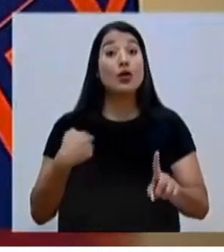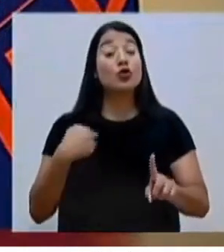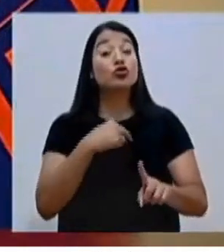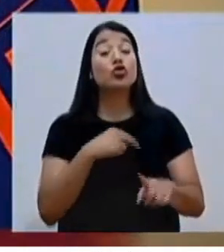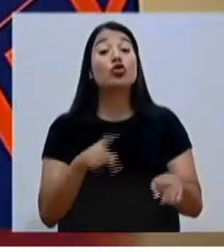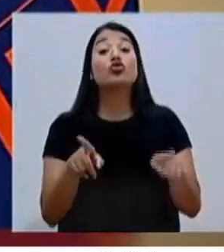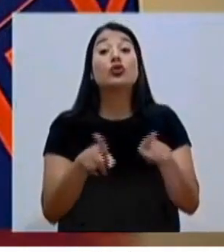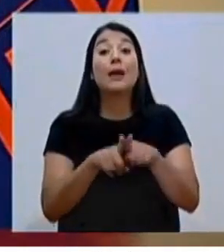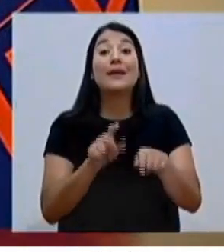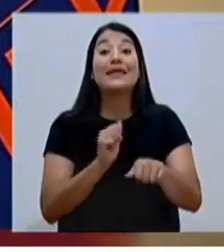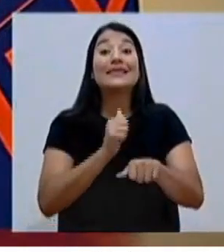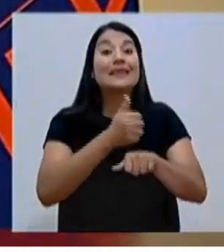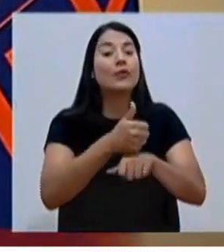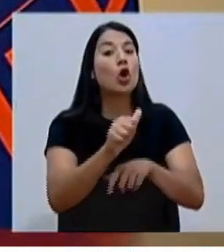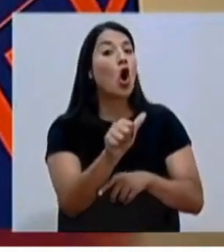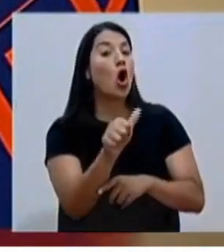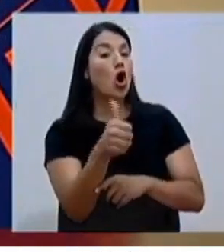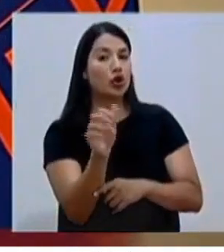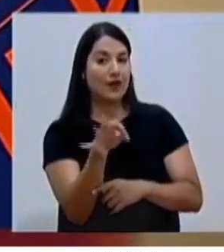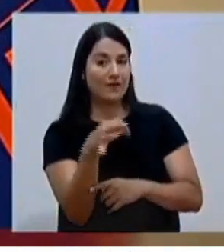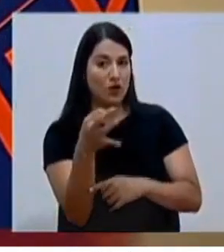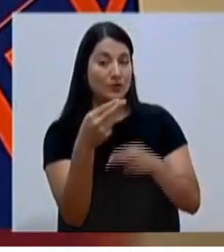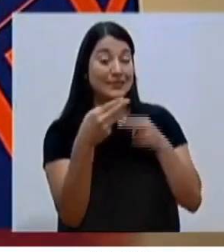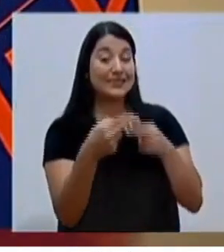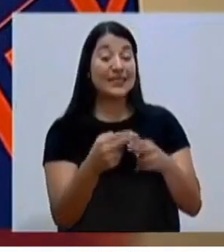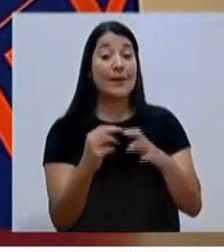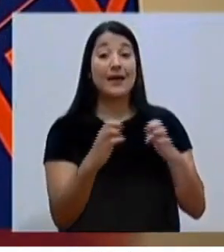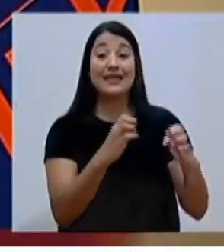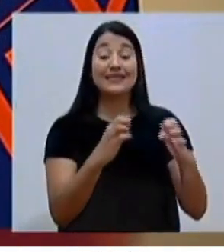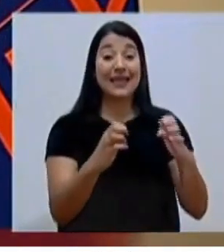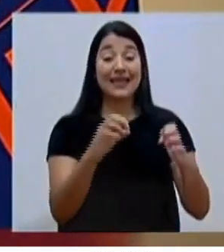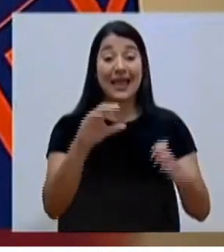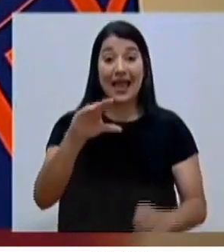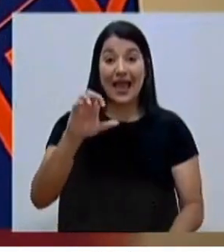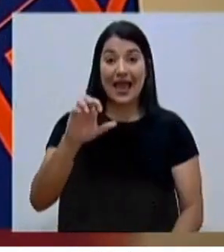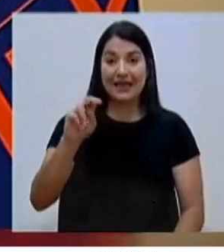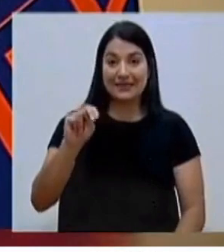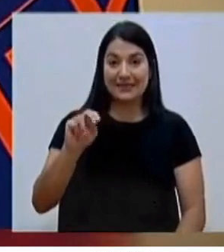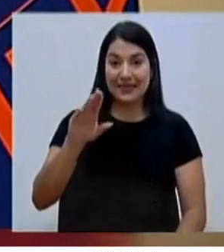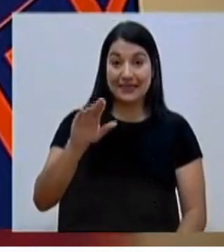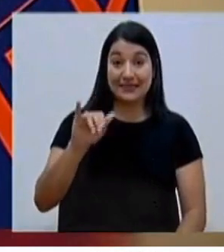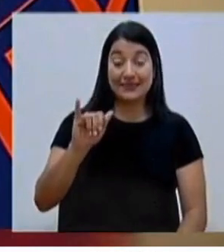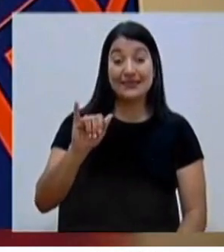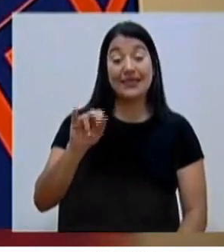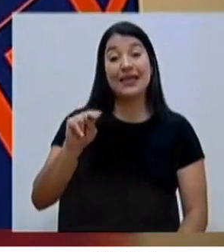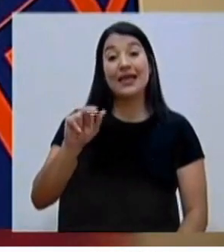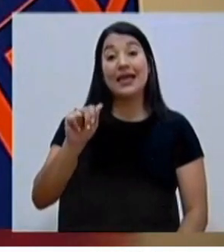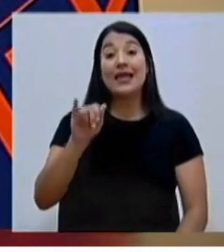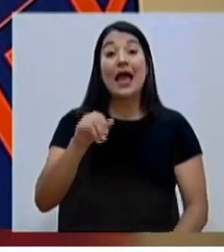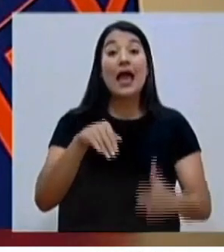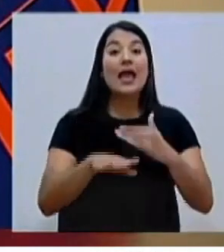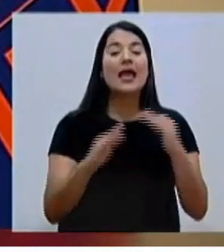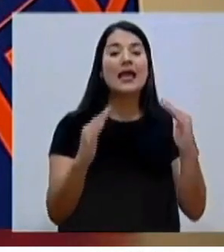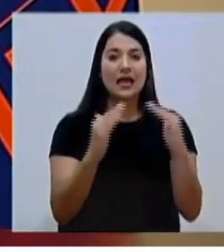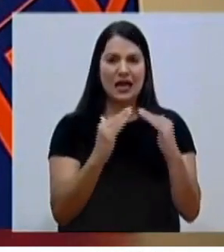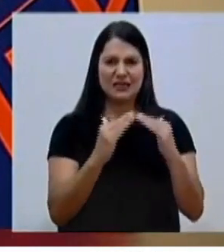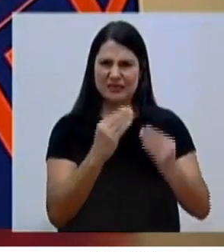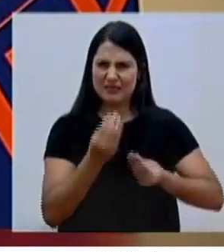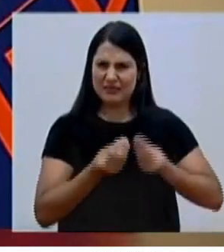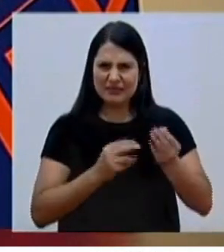que se llama Estrategias CENCINAI en Casa Mediante la cual hemos proporcionado